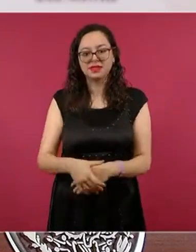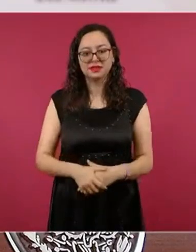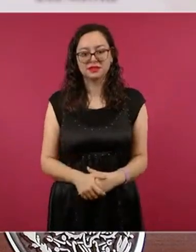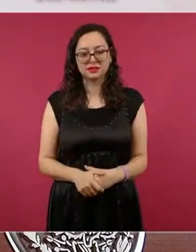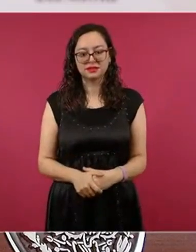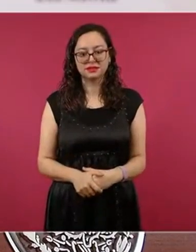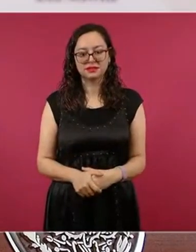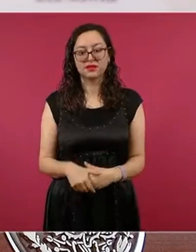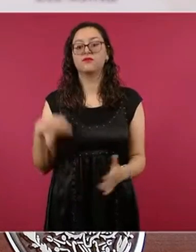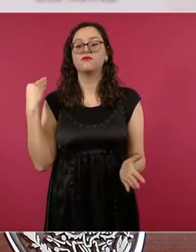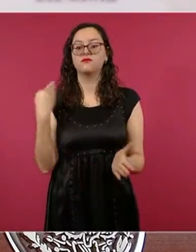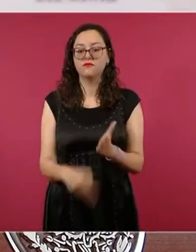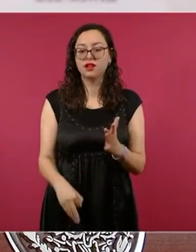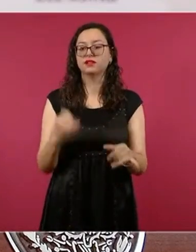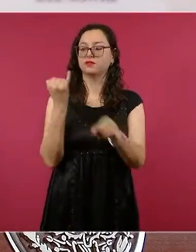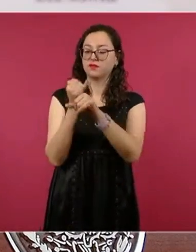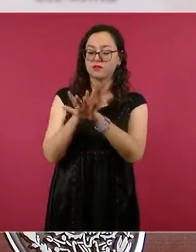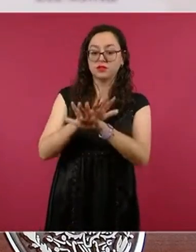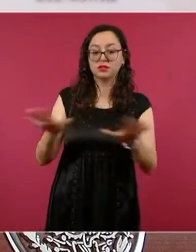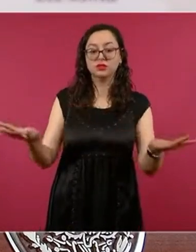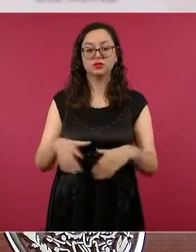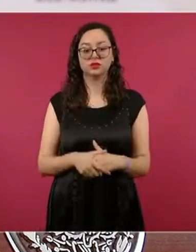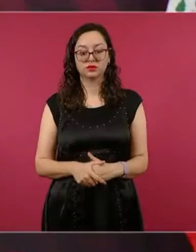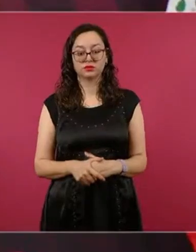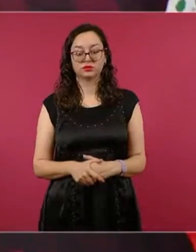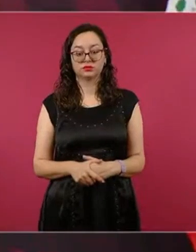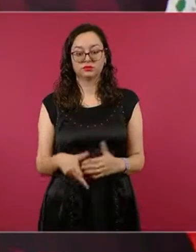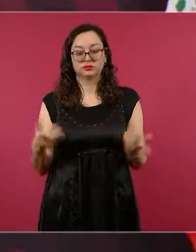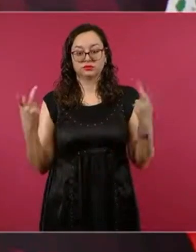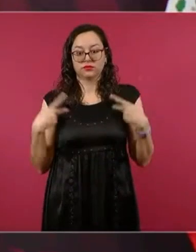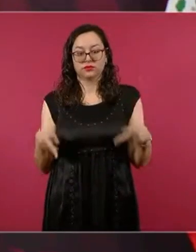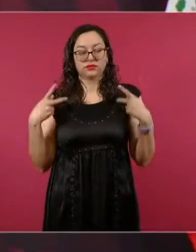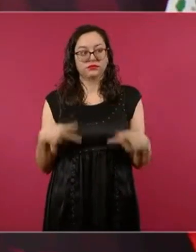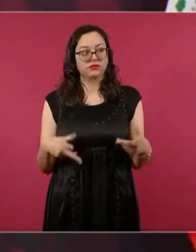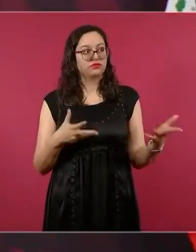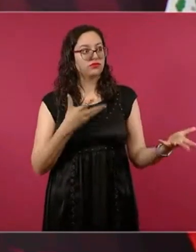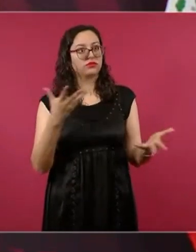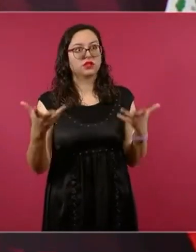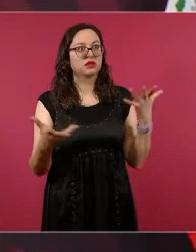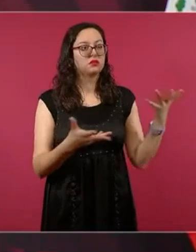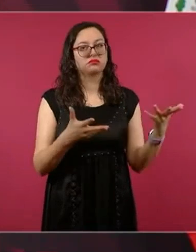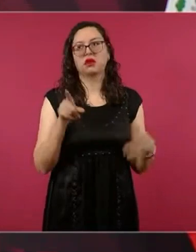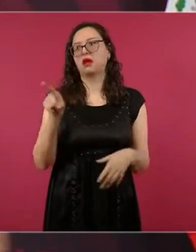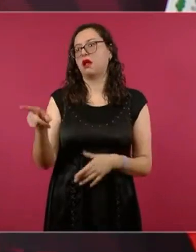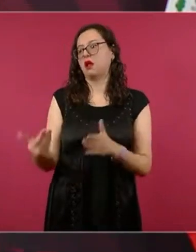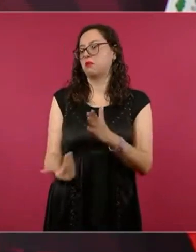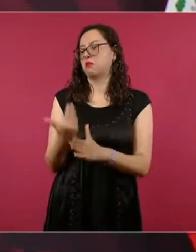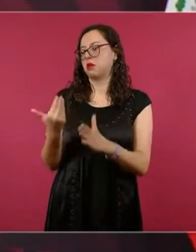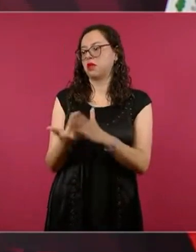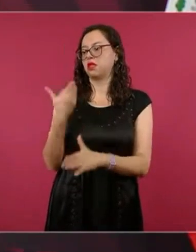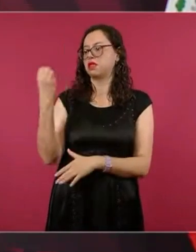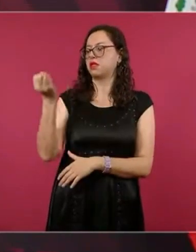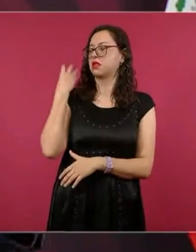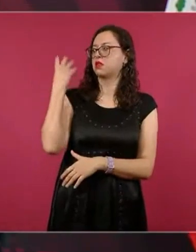hace falta información. Y mucha gente ve en la mañanera no porque